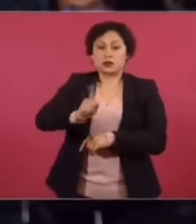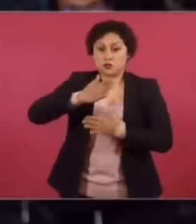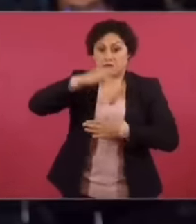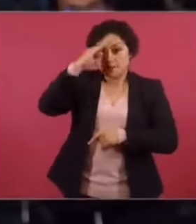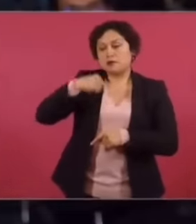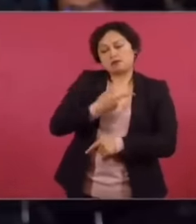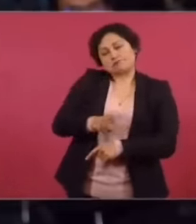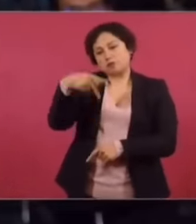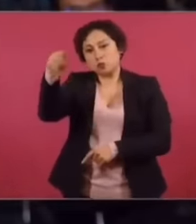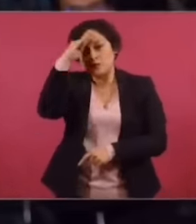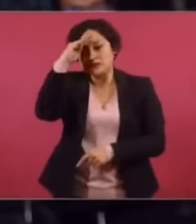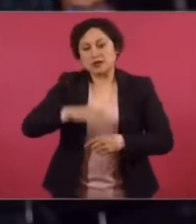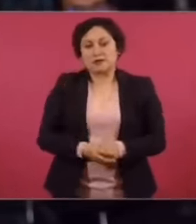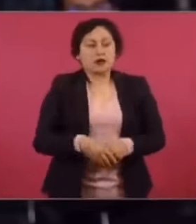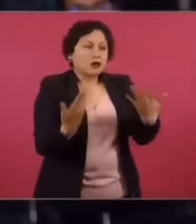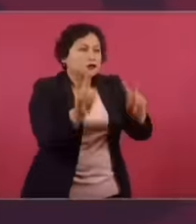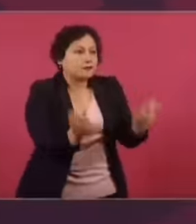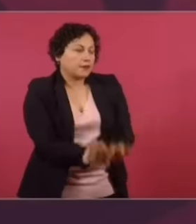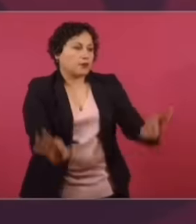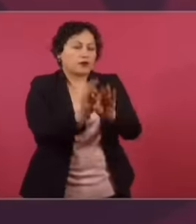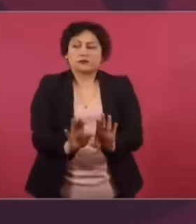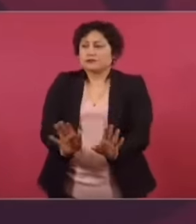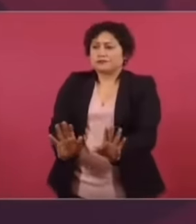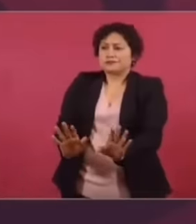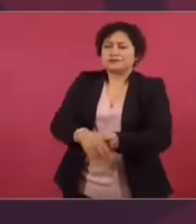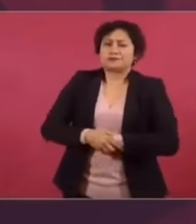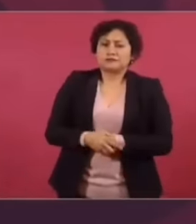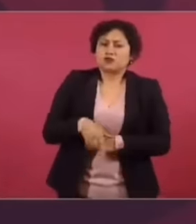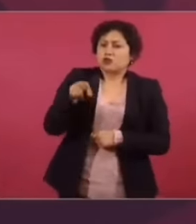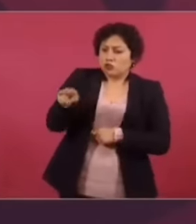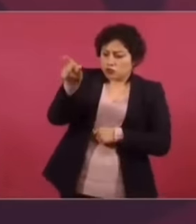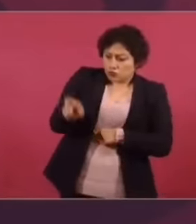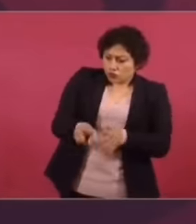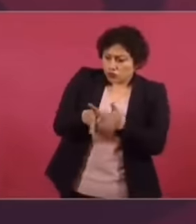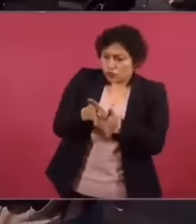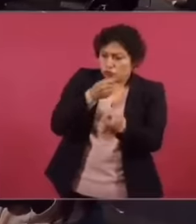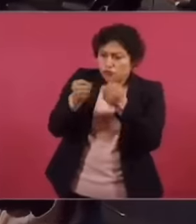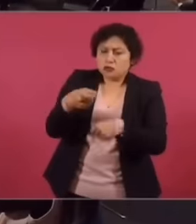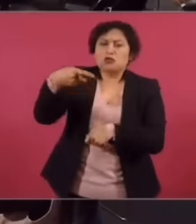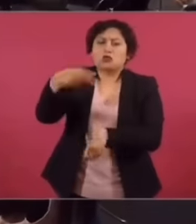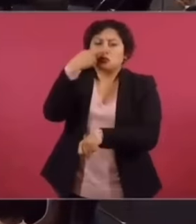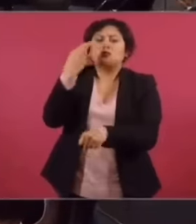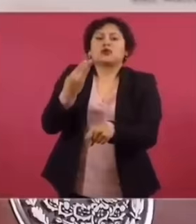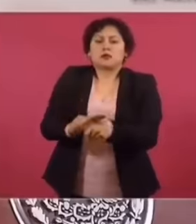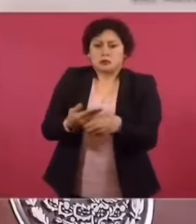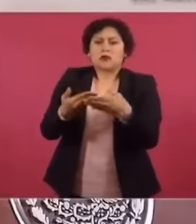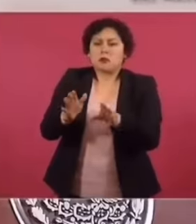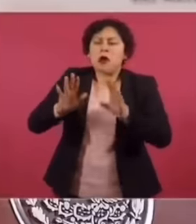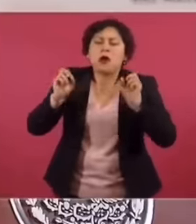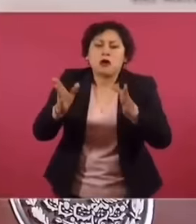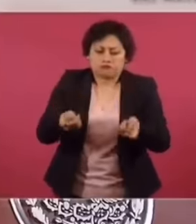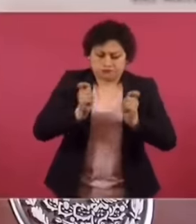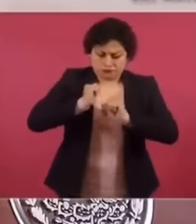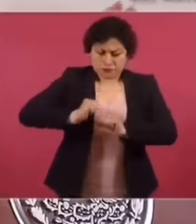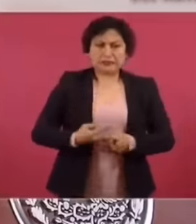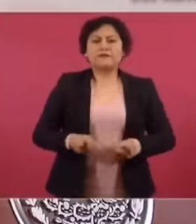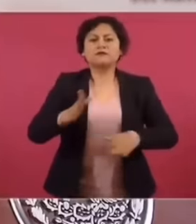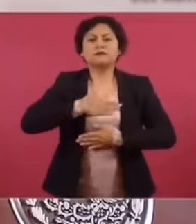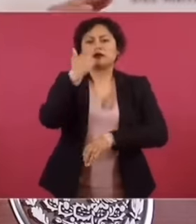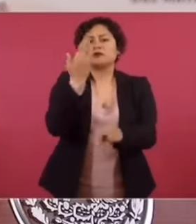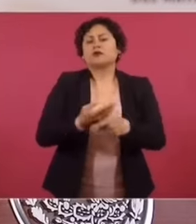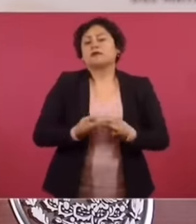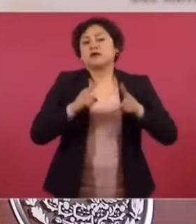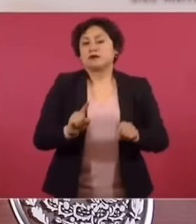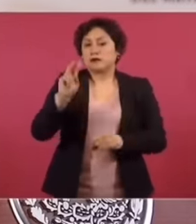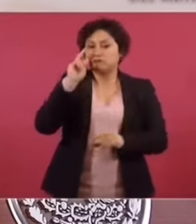tampoco me gustaría pensar como tú piensas. Es un tema importantísimo. No, no, no, no, tú eres periodista, tienes una responsabilidad pública, yo soy gobernante, tengo una responsabilidad pública, tenemos